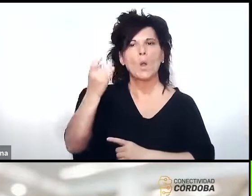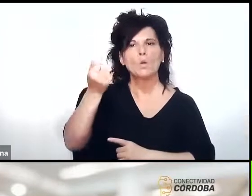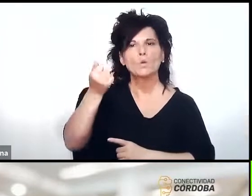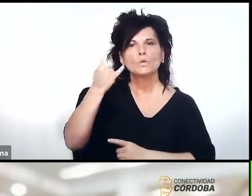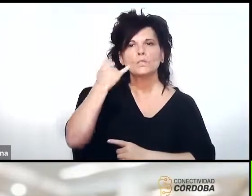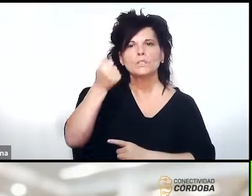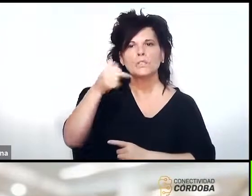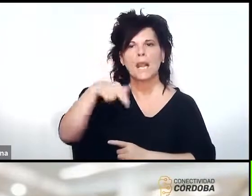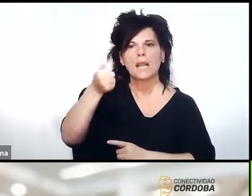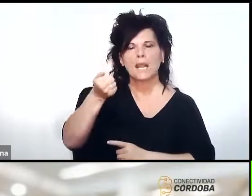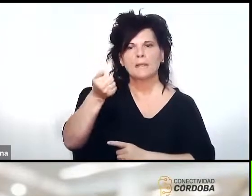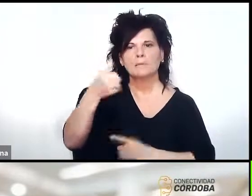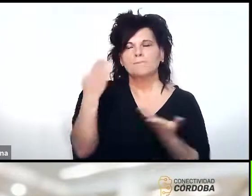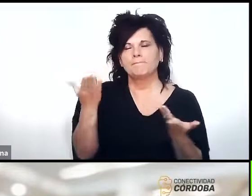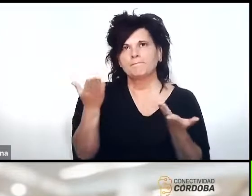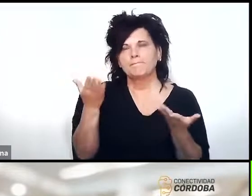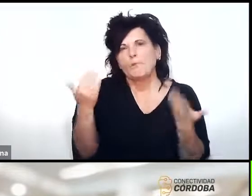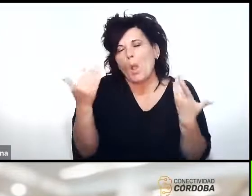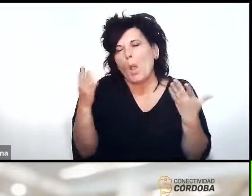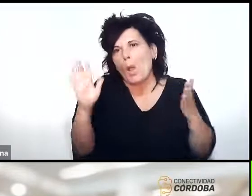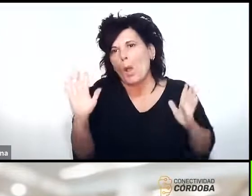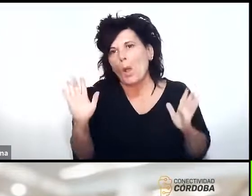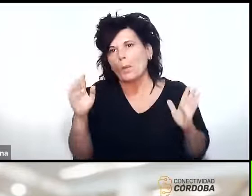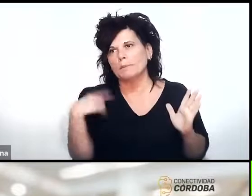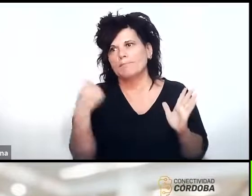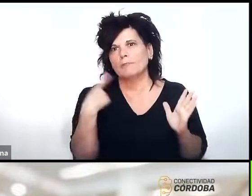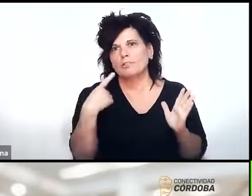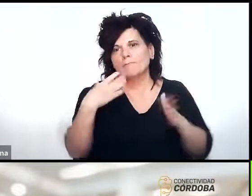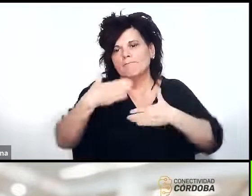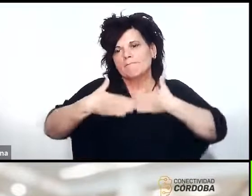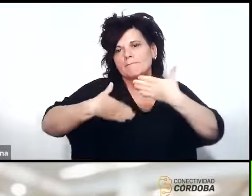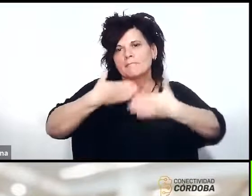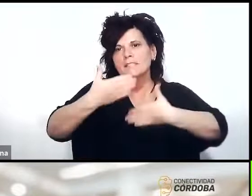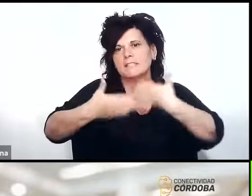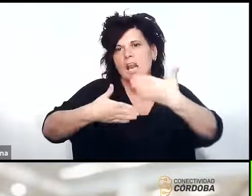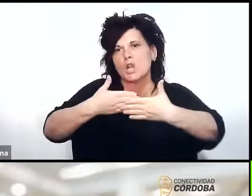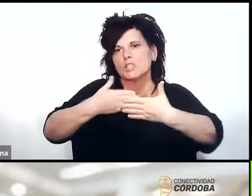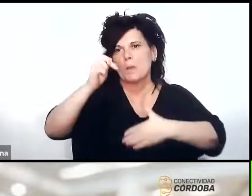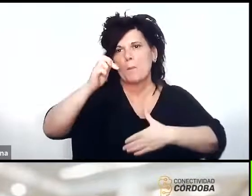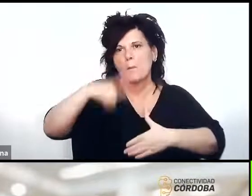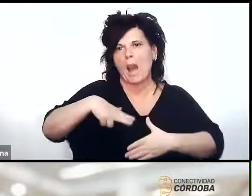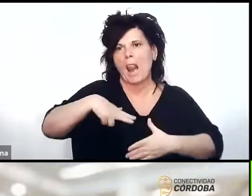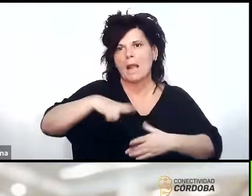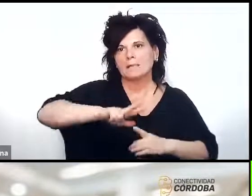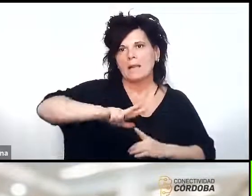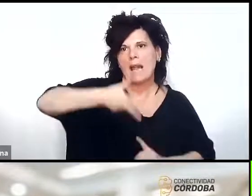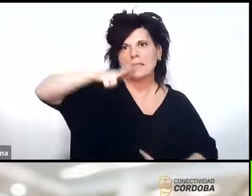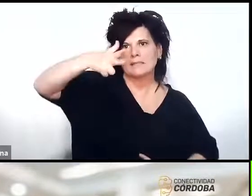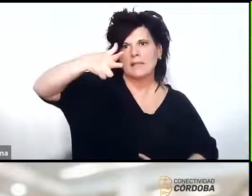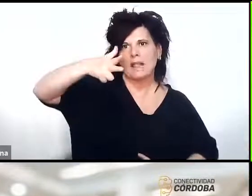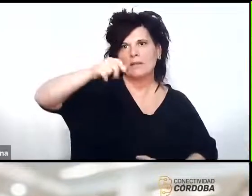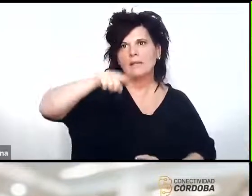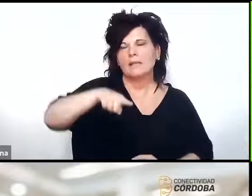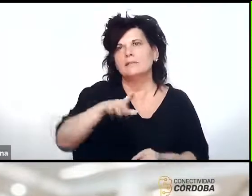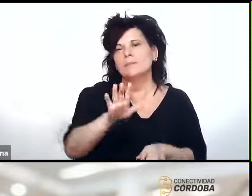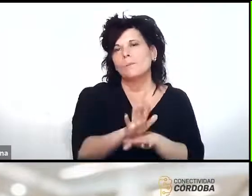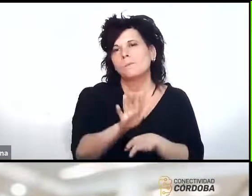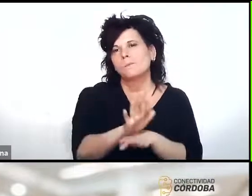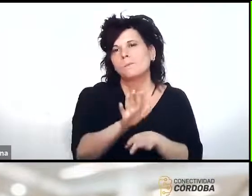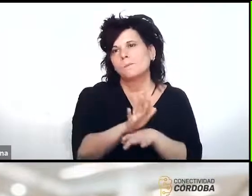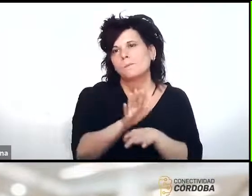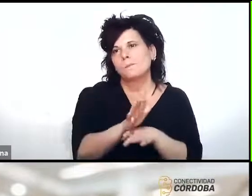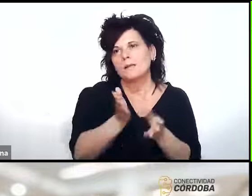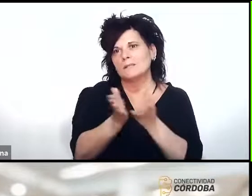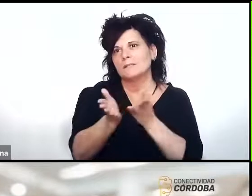bueno obviamente si nosotros desarrollamos nuestro plan de lanzadores dejaríamos de usar esos